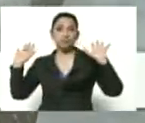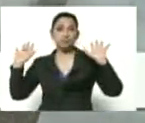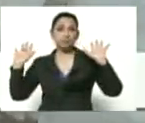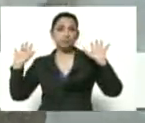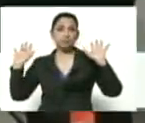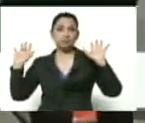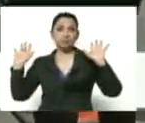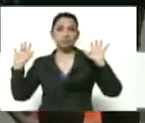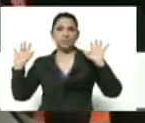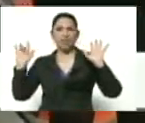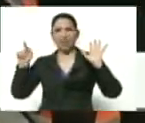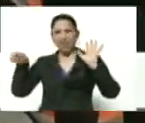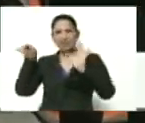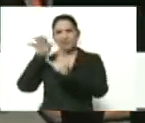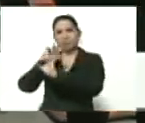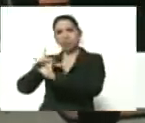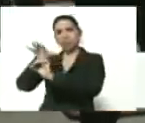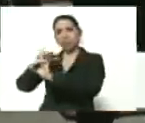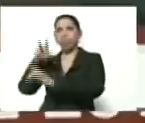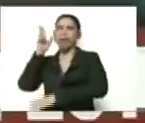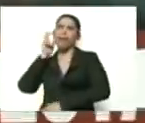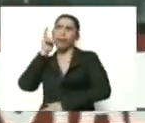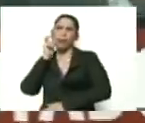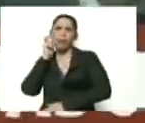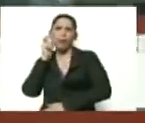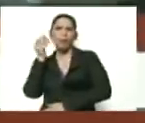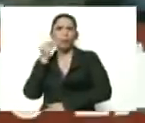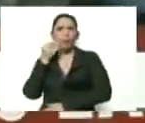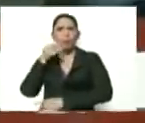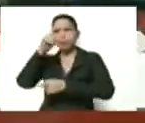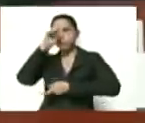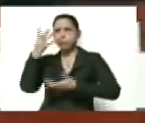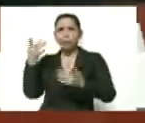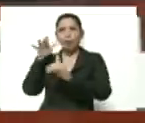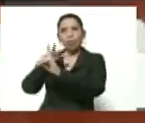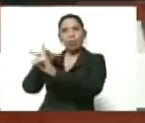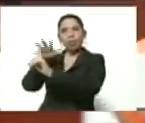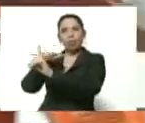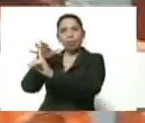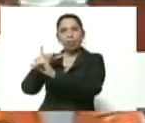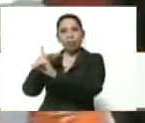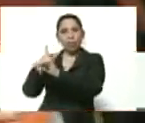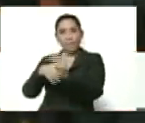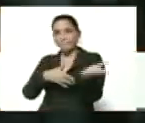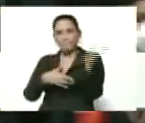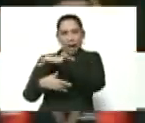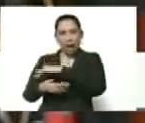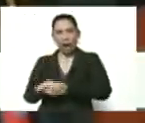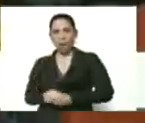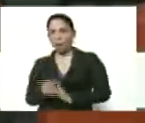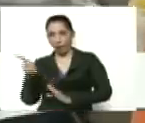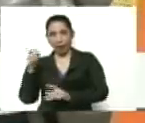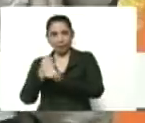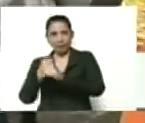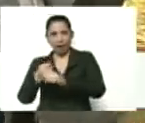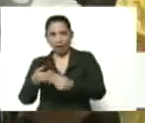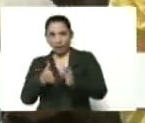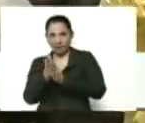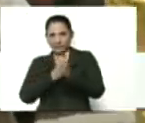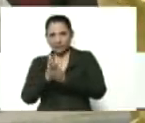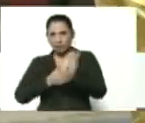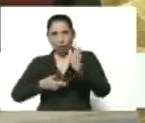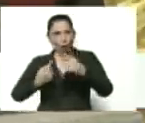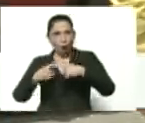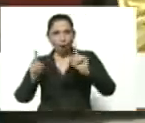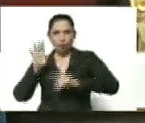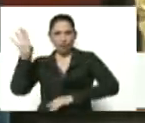siguiendo un canto de sirena les dieron ofertas de que iban a trabajar iban a tener